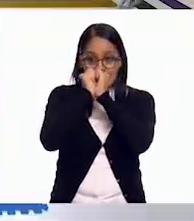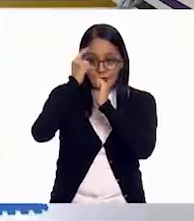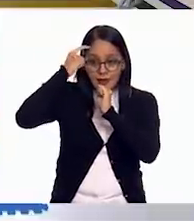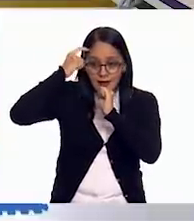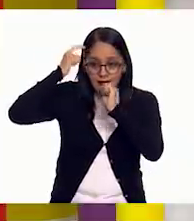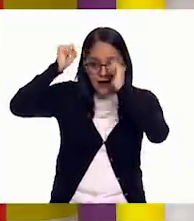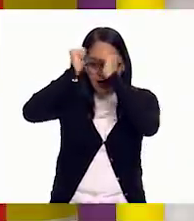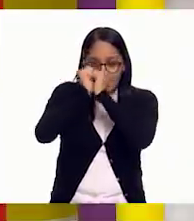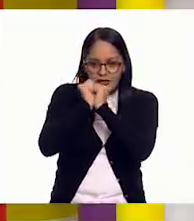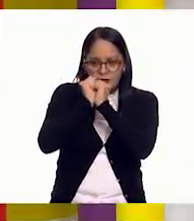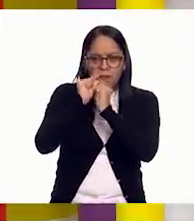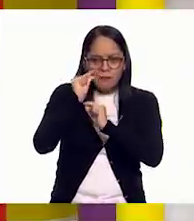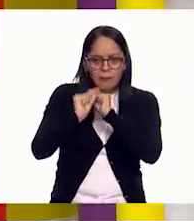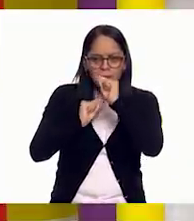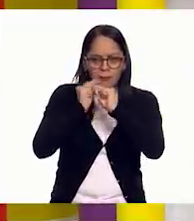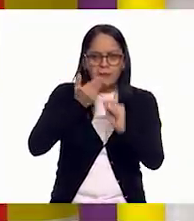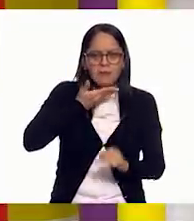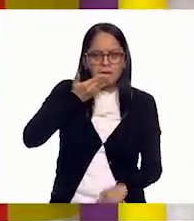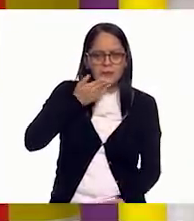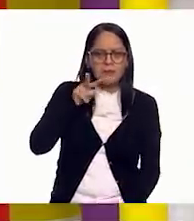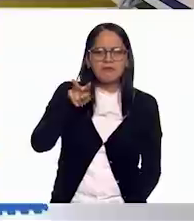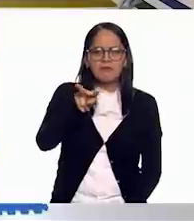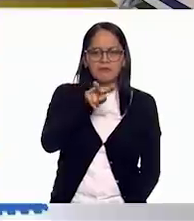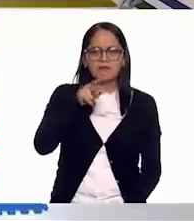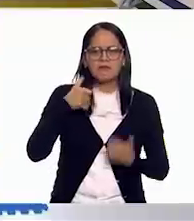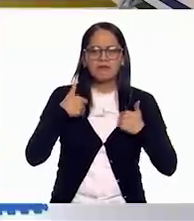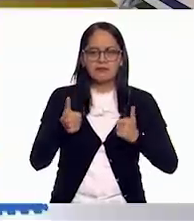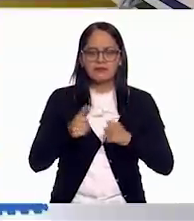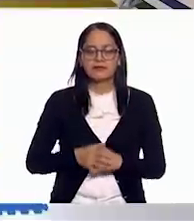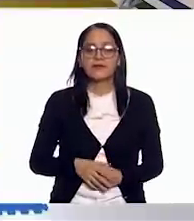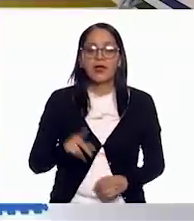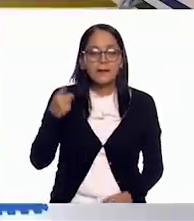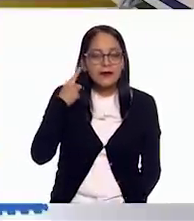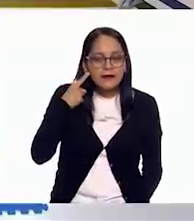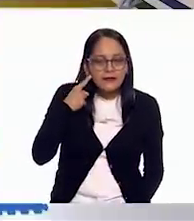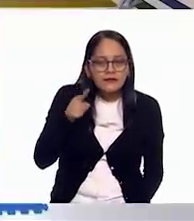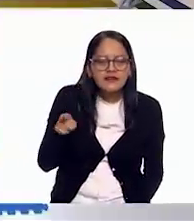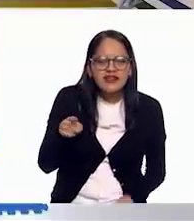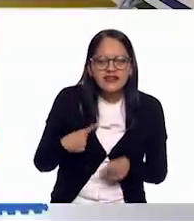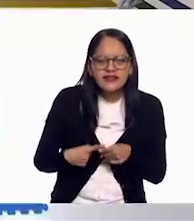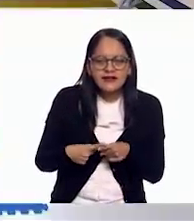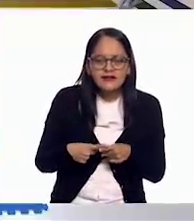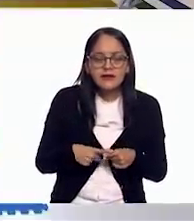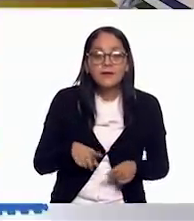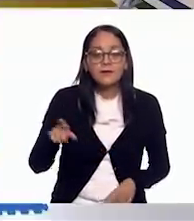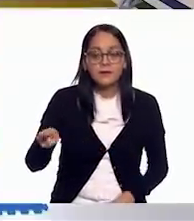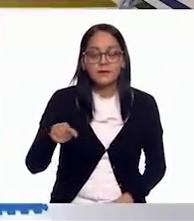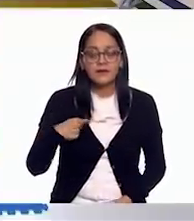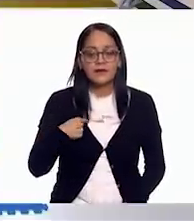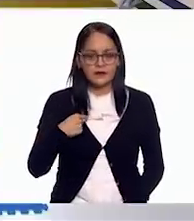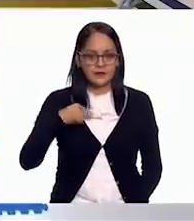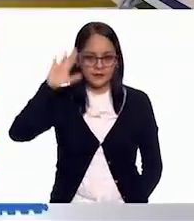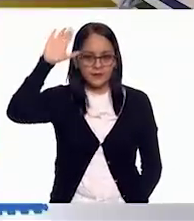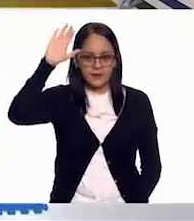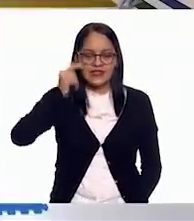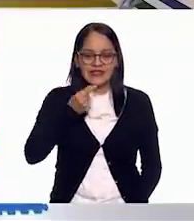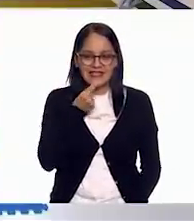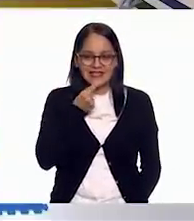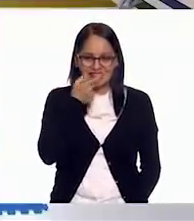acostumbrar. Claro. Creo que estoy escuchando algo. A ver. Sí, ahí está. Ah. Yo observé